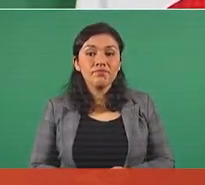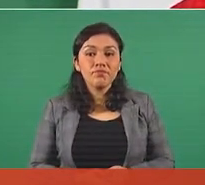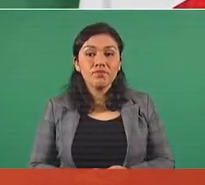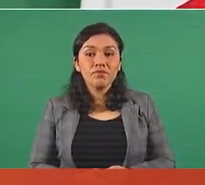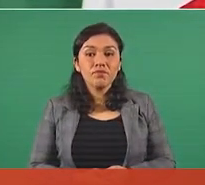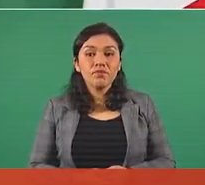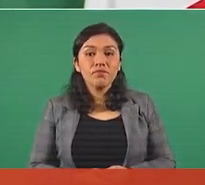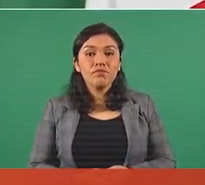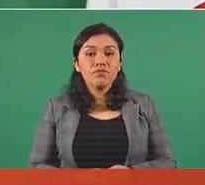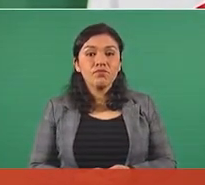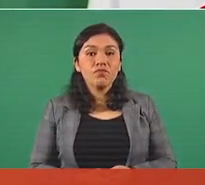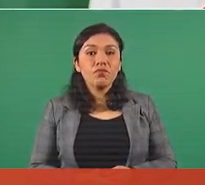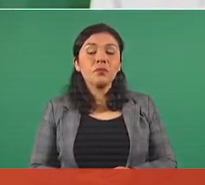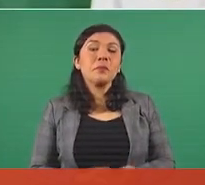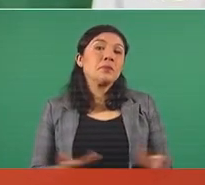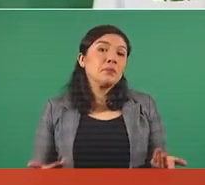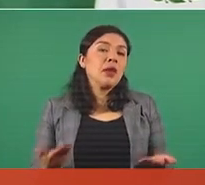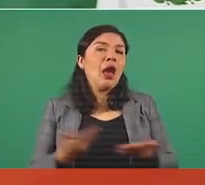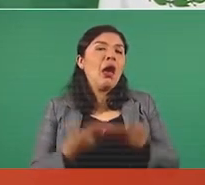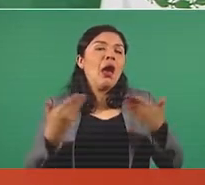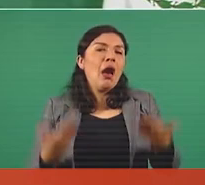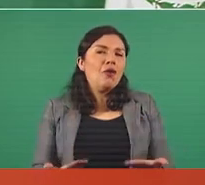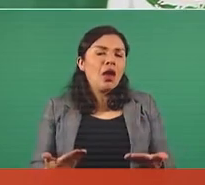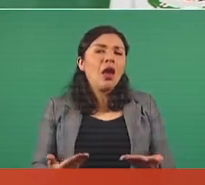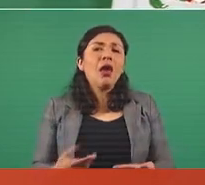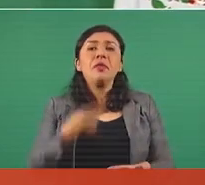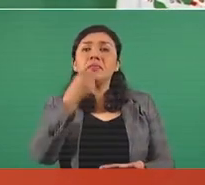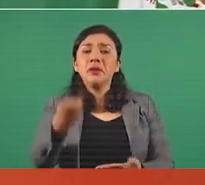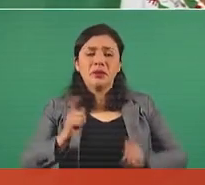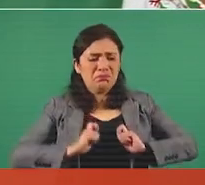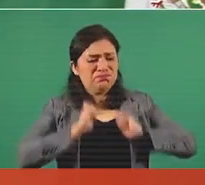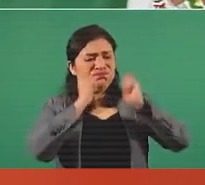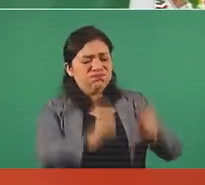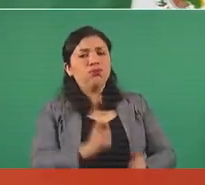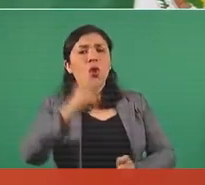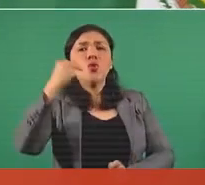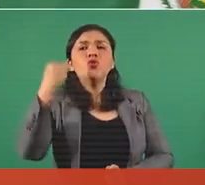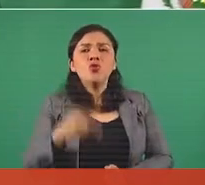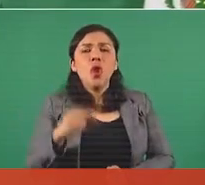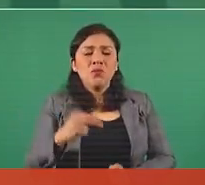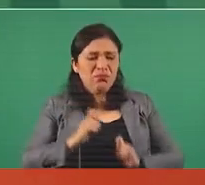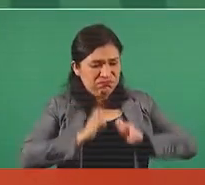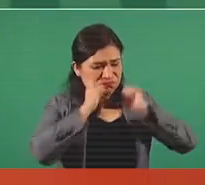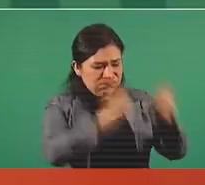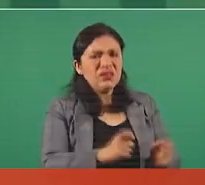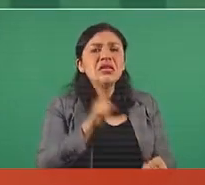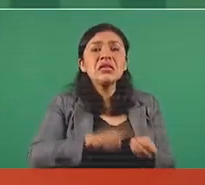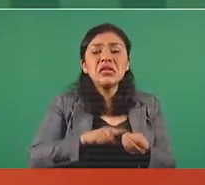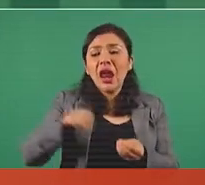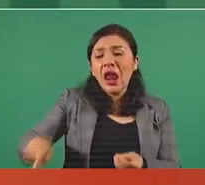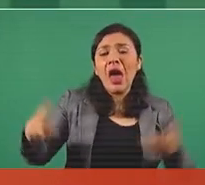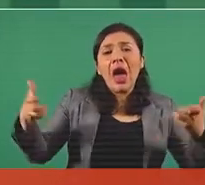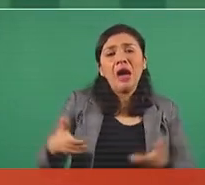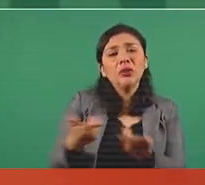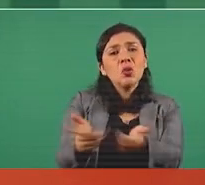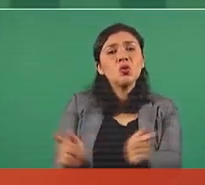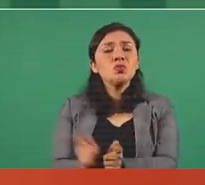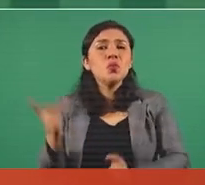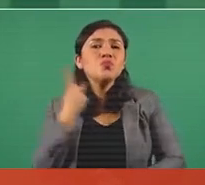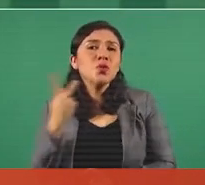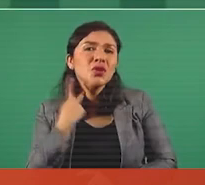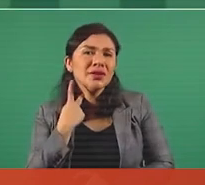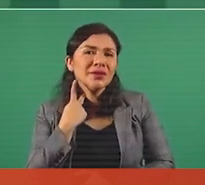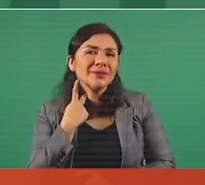Porque ahora supuestamente los nombran los partidos. Bueno, la